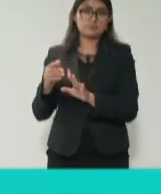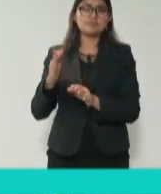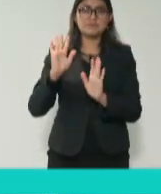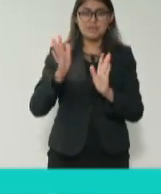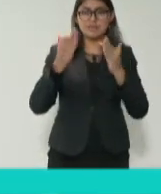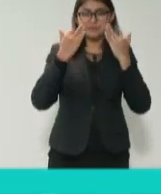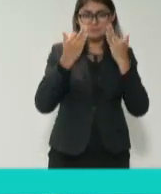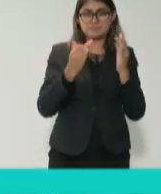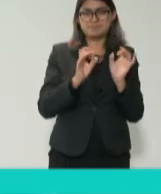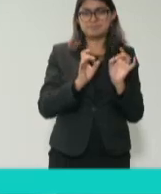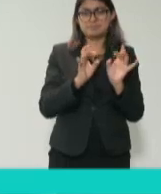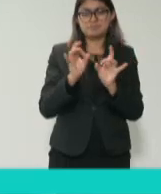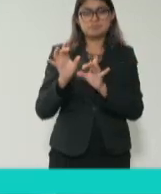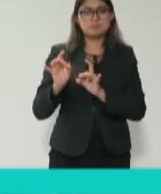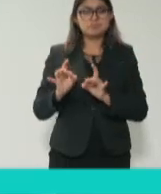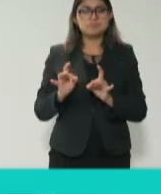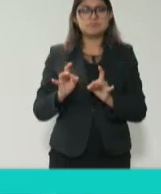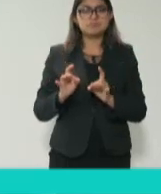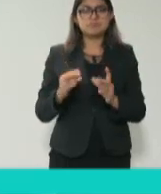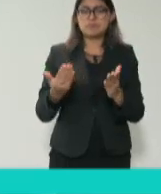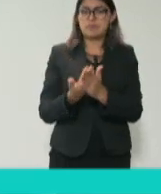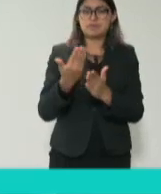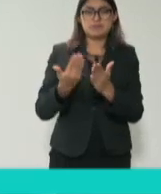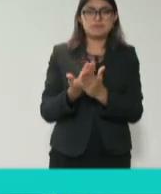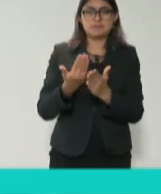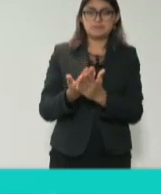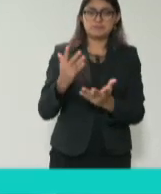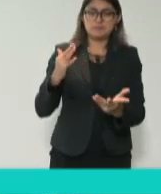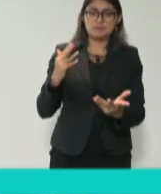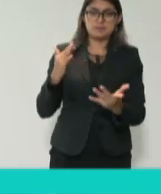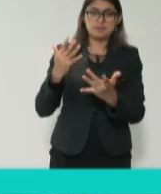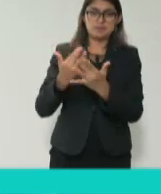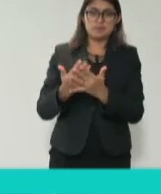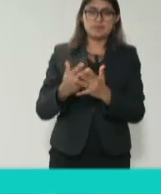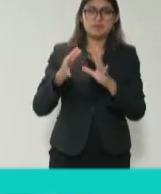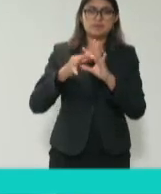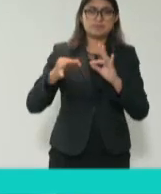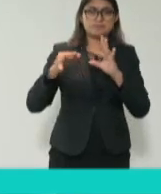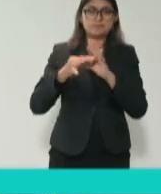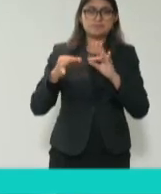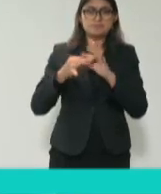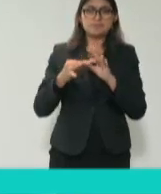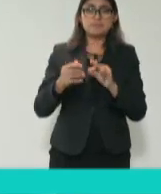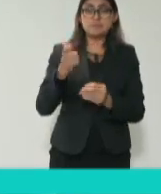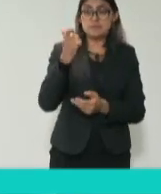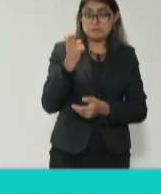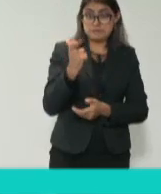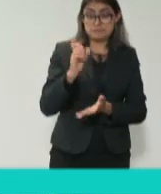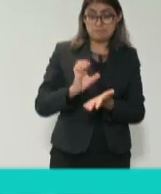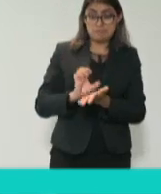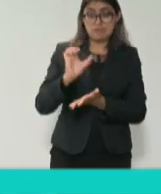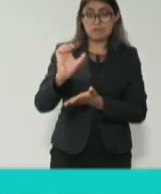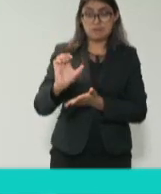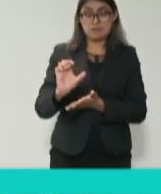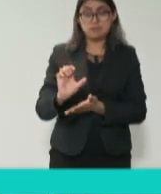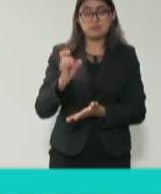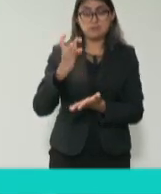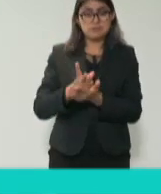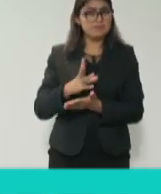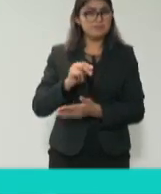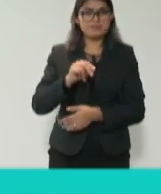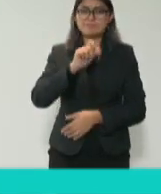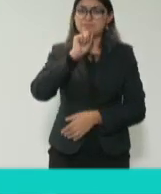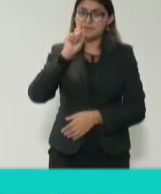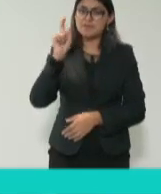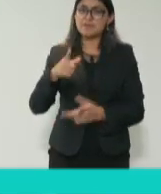aquí, a lo largo de la mañana, si algo sucede, muchas veces no solo cuesta dinero, también cuesta vidas, porque la corrupción